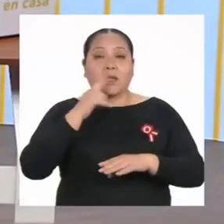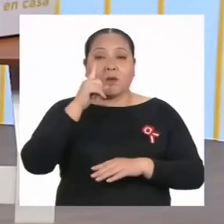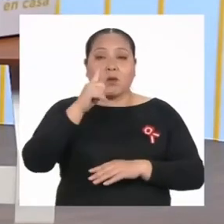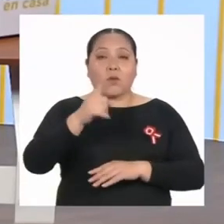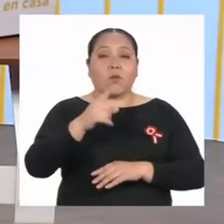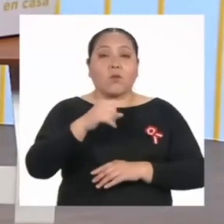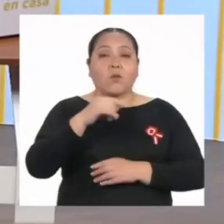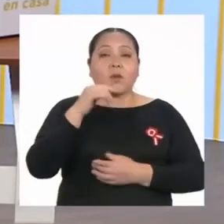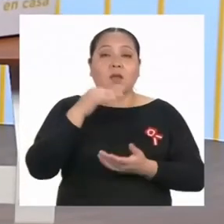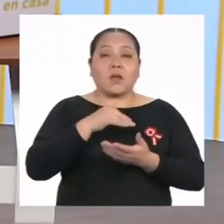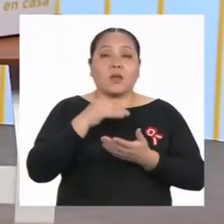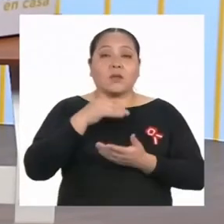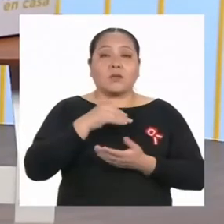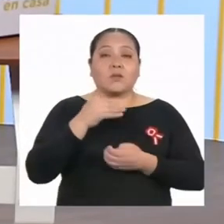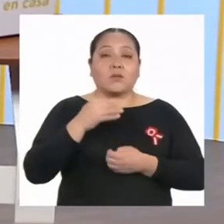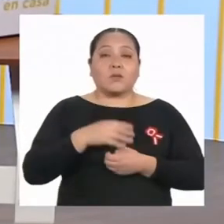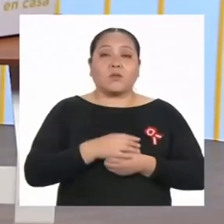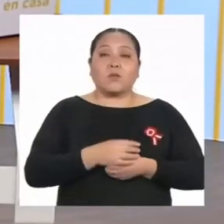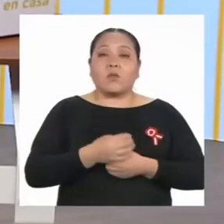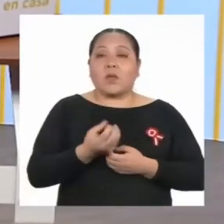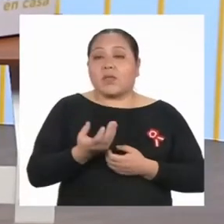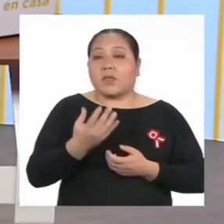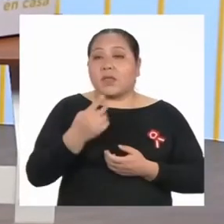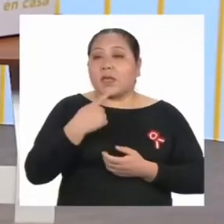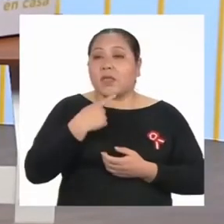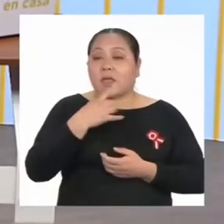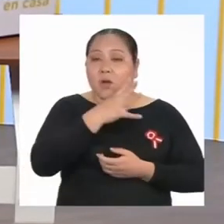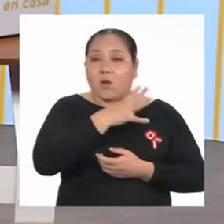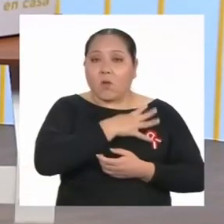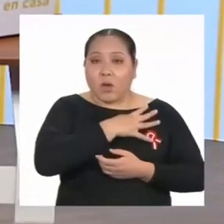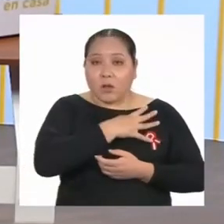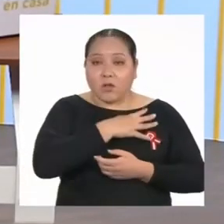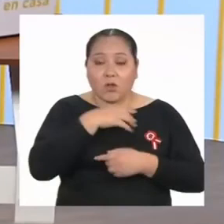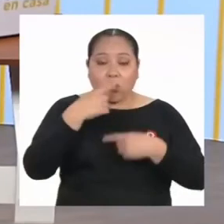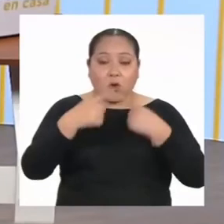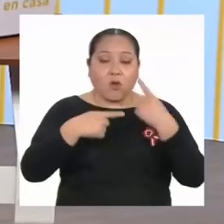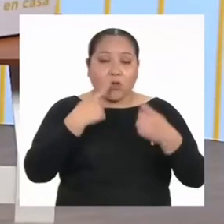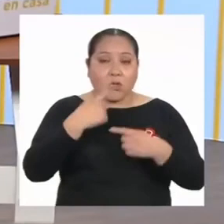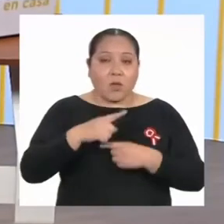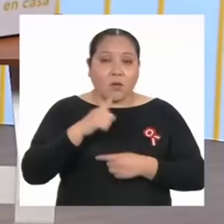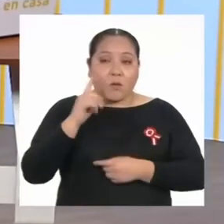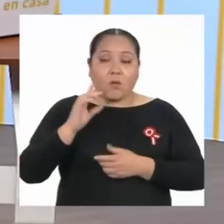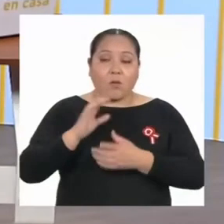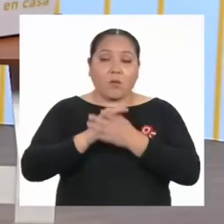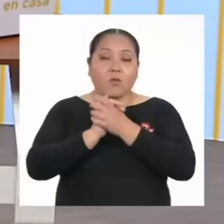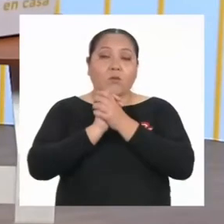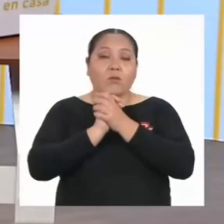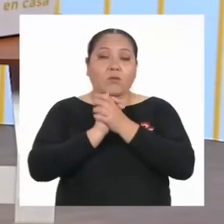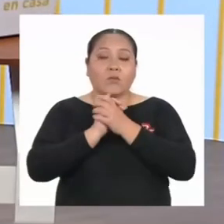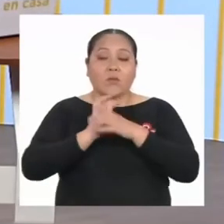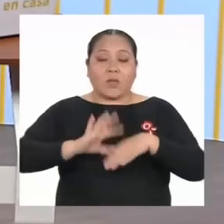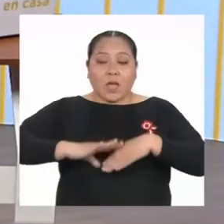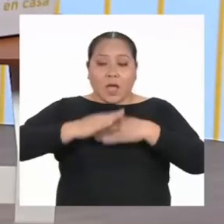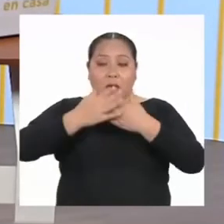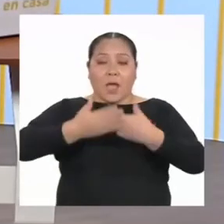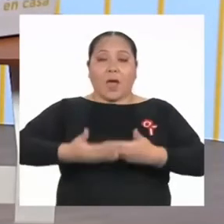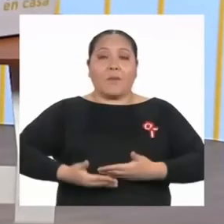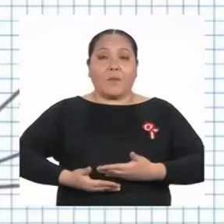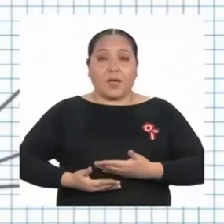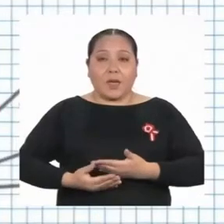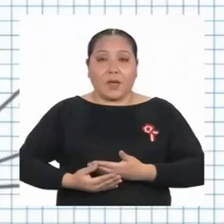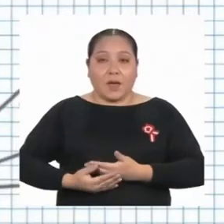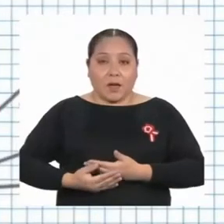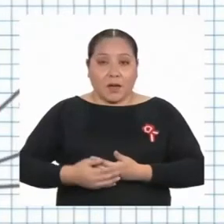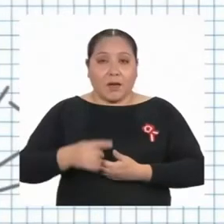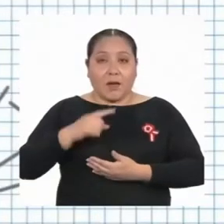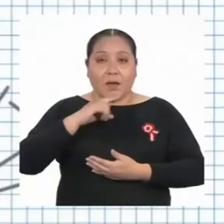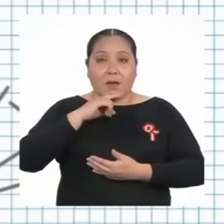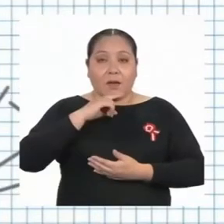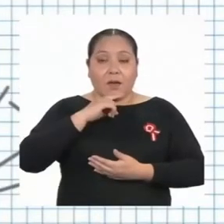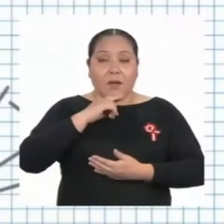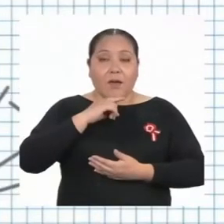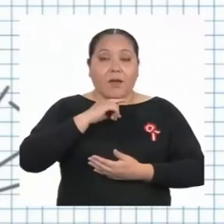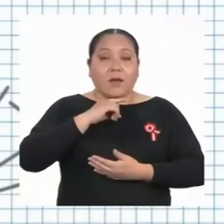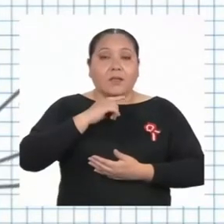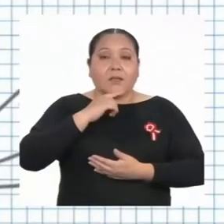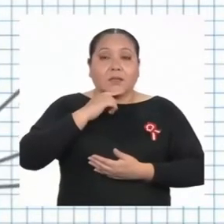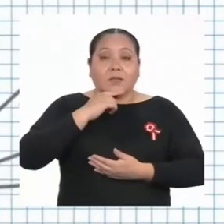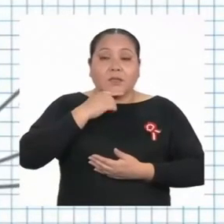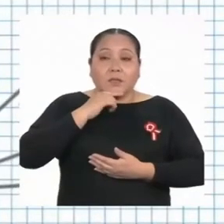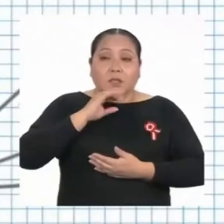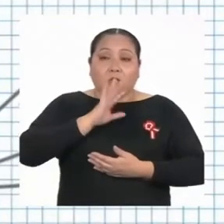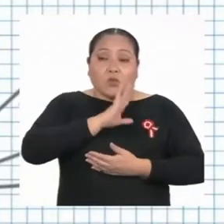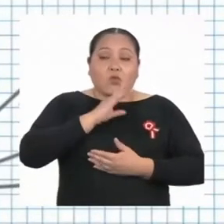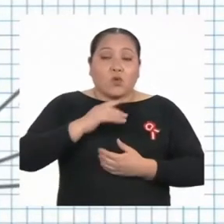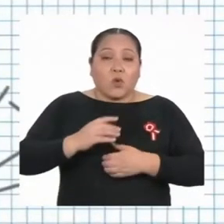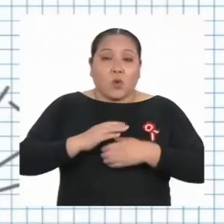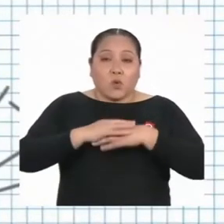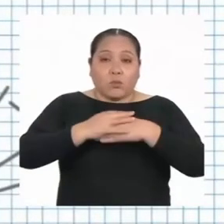estudiante de cuarto contaba que, por un embarazo no deseado, su amiga tuvo que dejar de estudiar. Me dejó pensando en